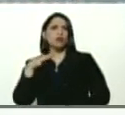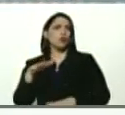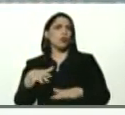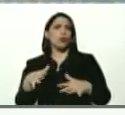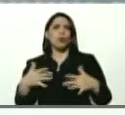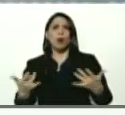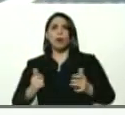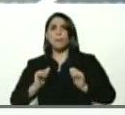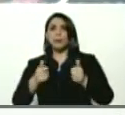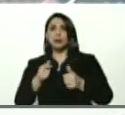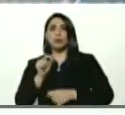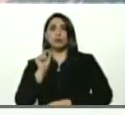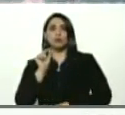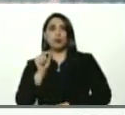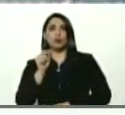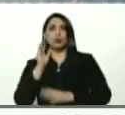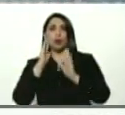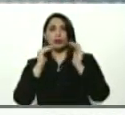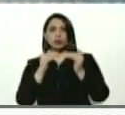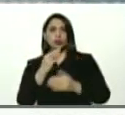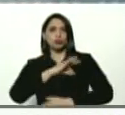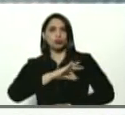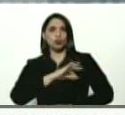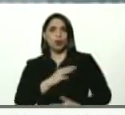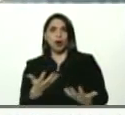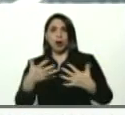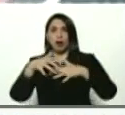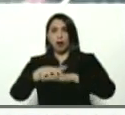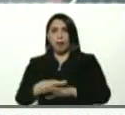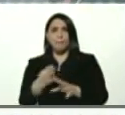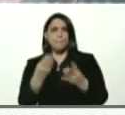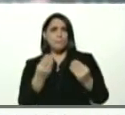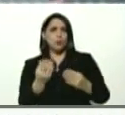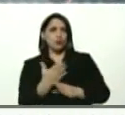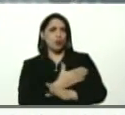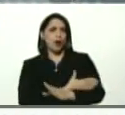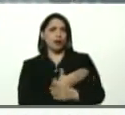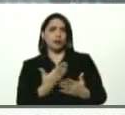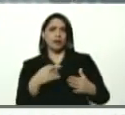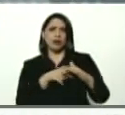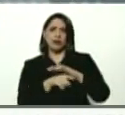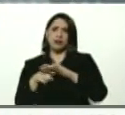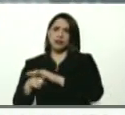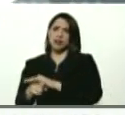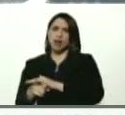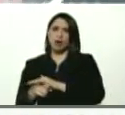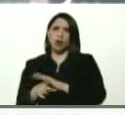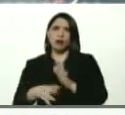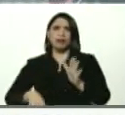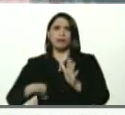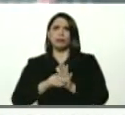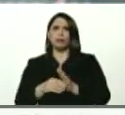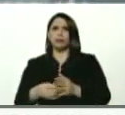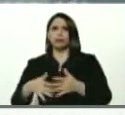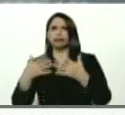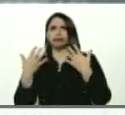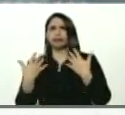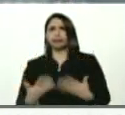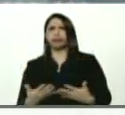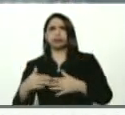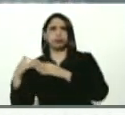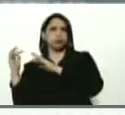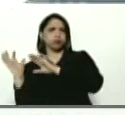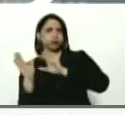instalaron los puestos de atención social integral. Mucho antes habían ingresado y regresado muchísimos venezolanos y